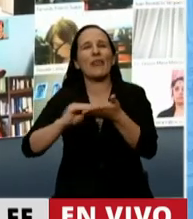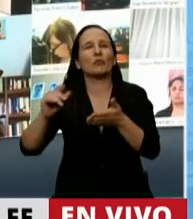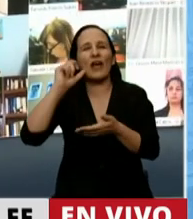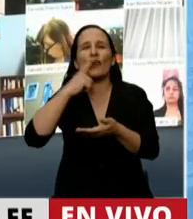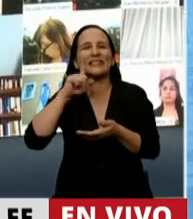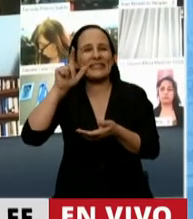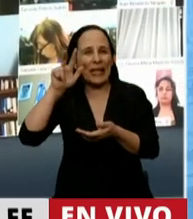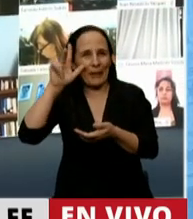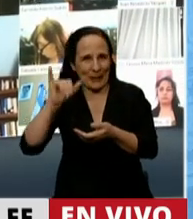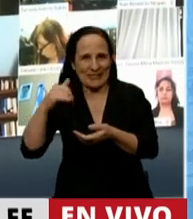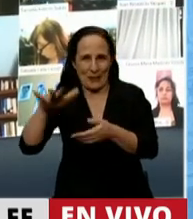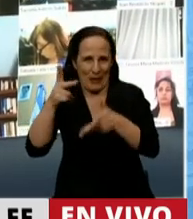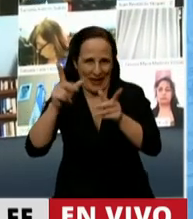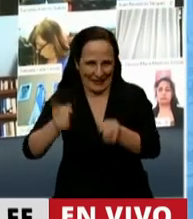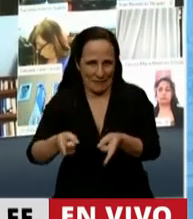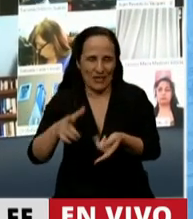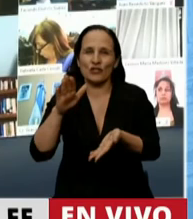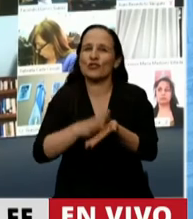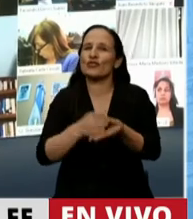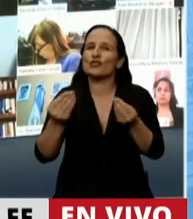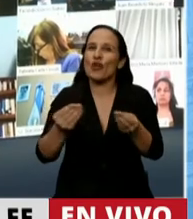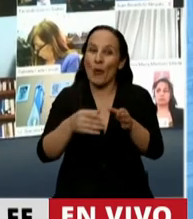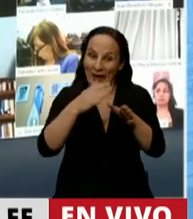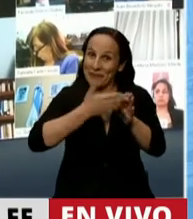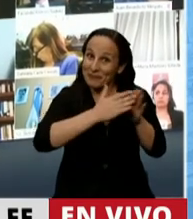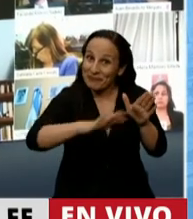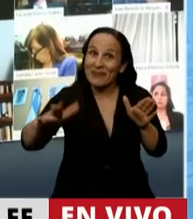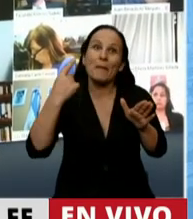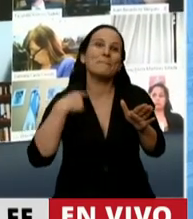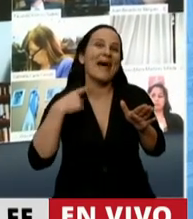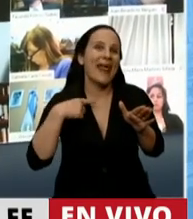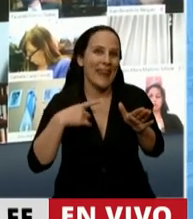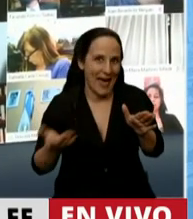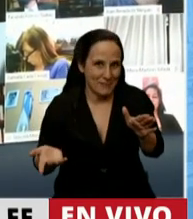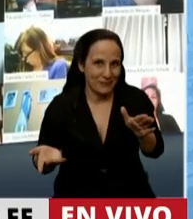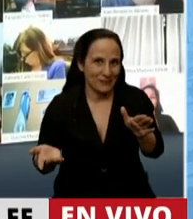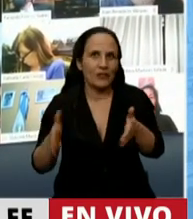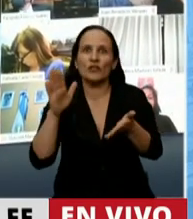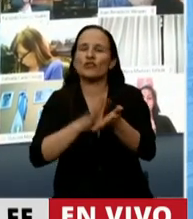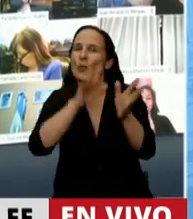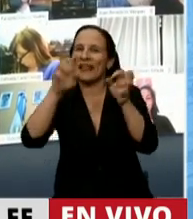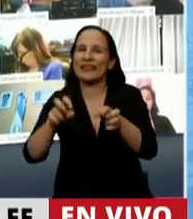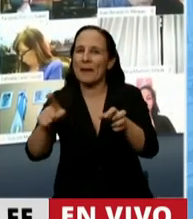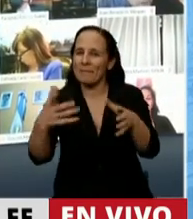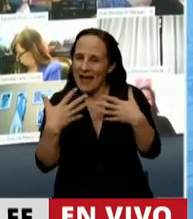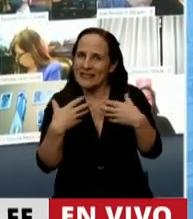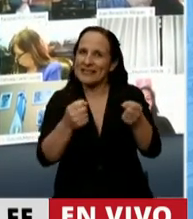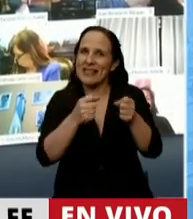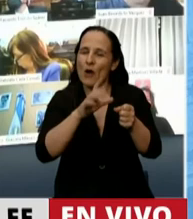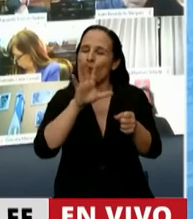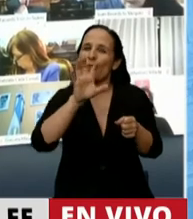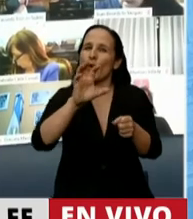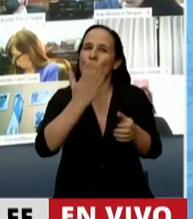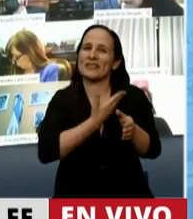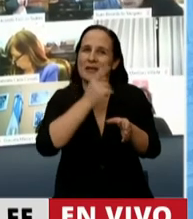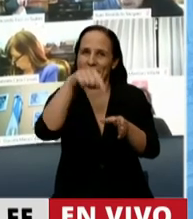delta del Paraná y la inviabilidad de un sistema productivo con respecto a la salud pública del sur de la provincia de Santa Fe.